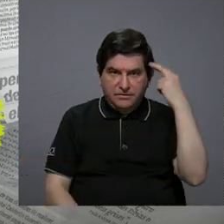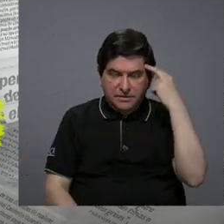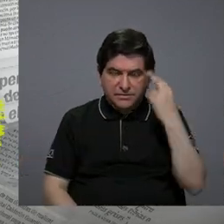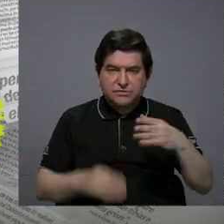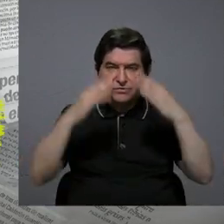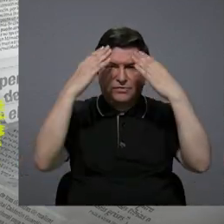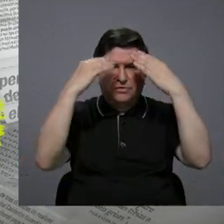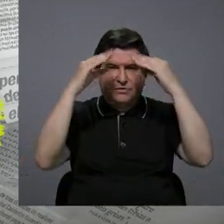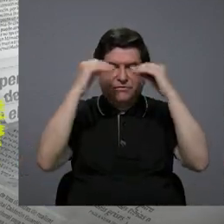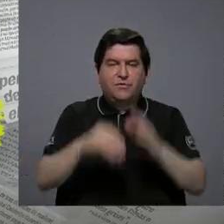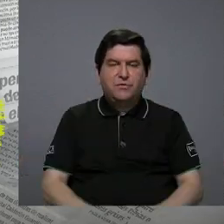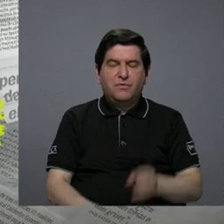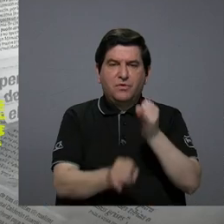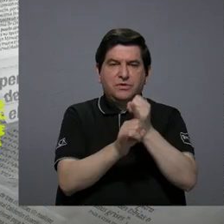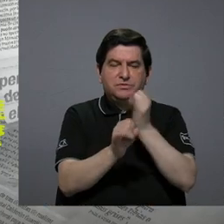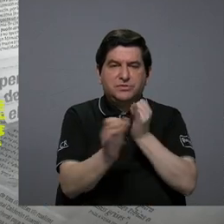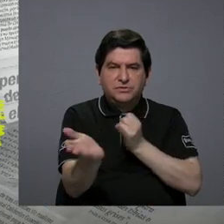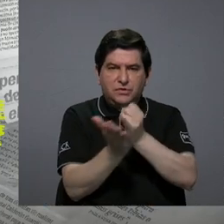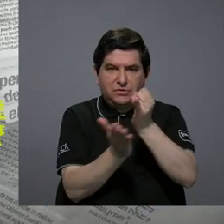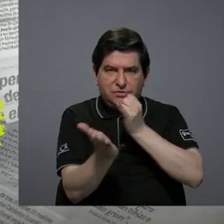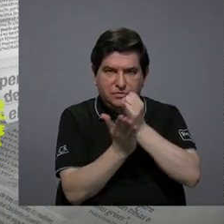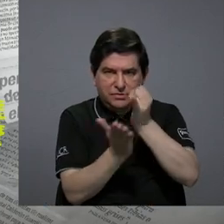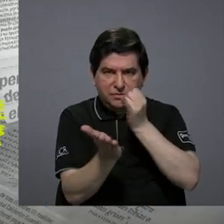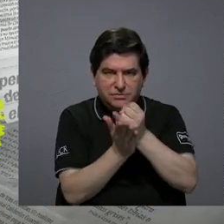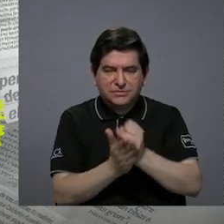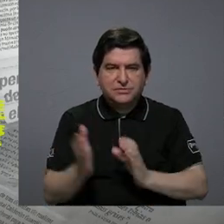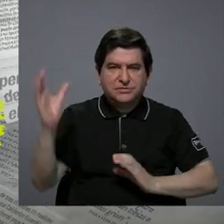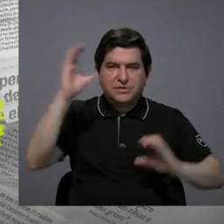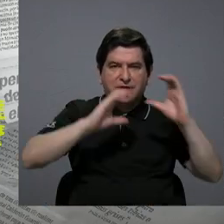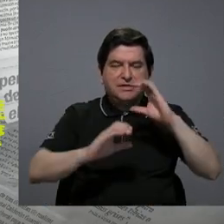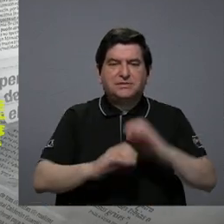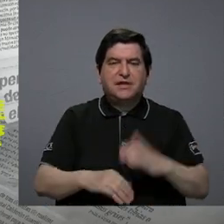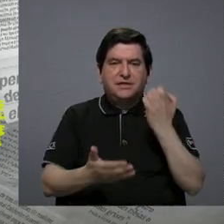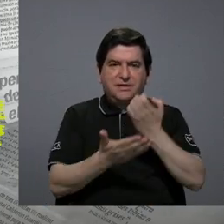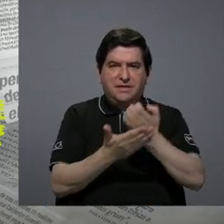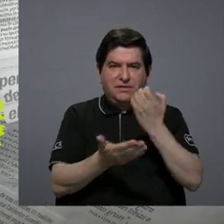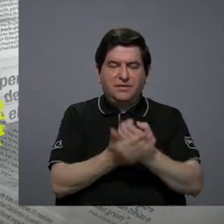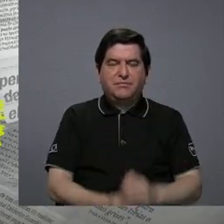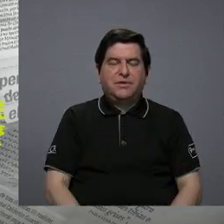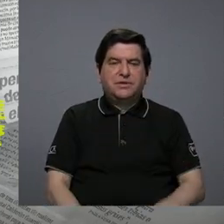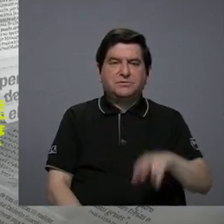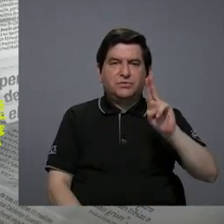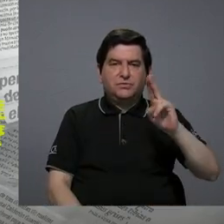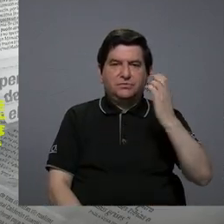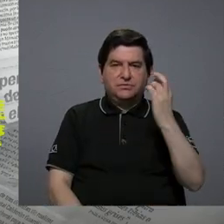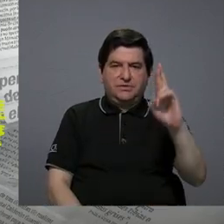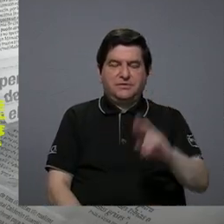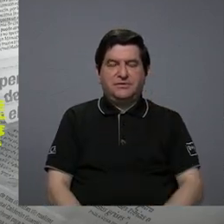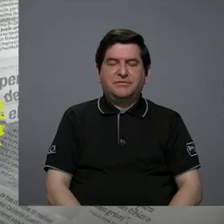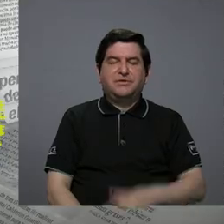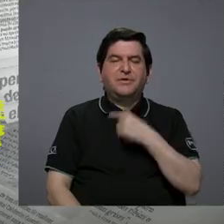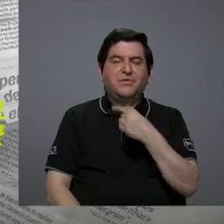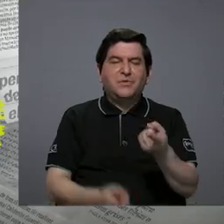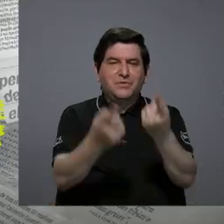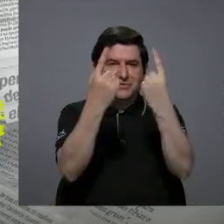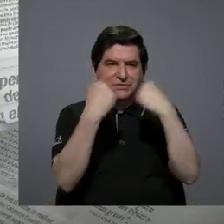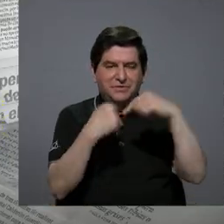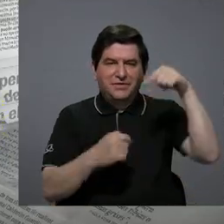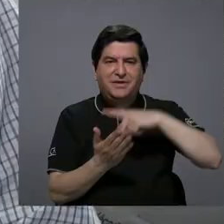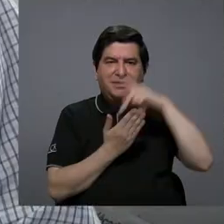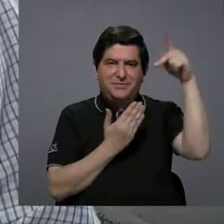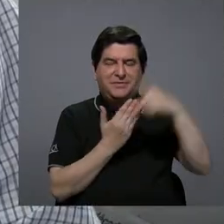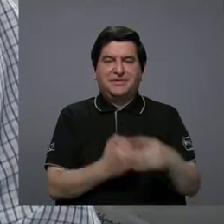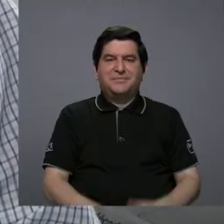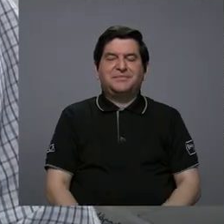informe del Instituto de Investigaciones en Ciencias Económicas de la Universidad. Un gusto tenerlo aquí en el